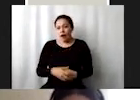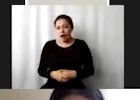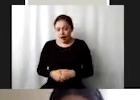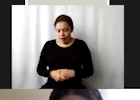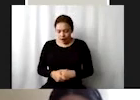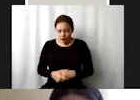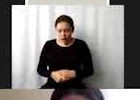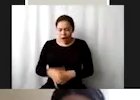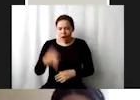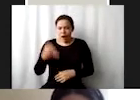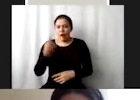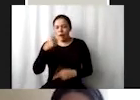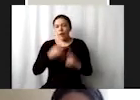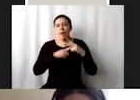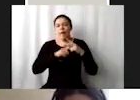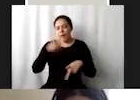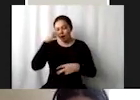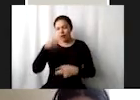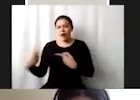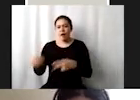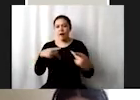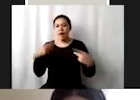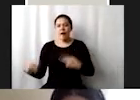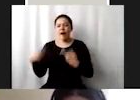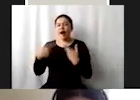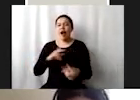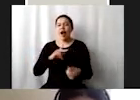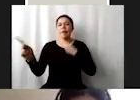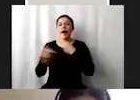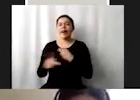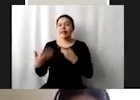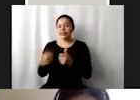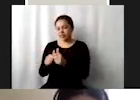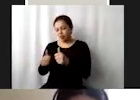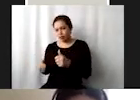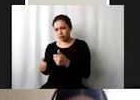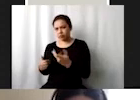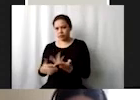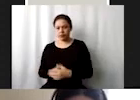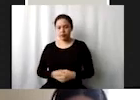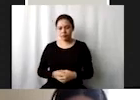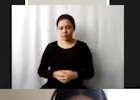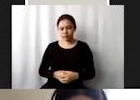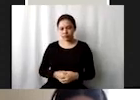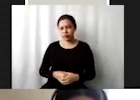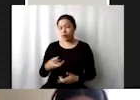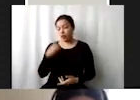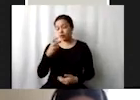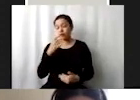apoyo a la iniciativa para el comercio en los países menos adelantados aquí si habla específicamente de un proceso